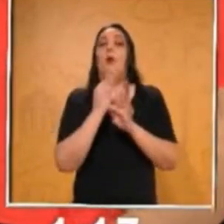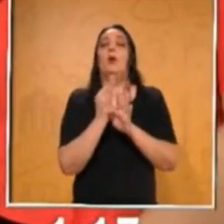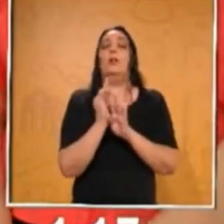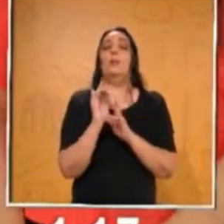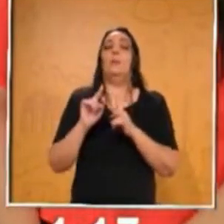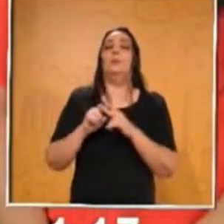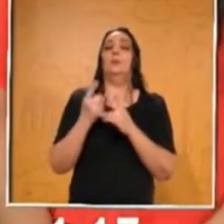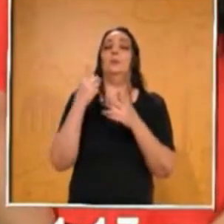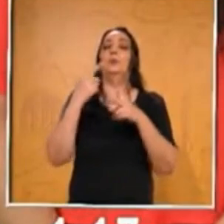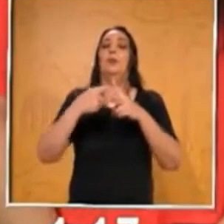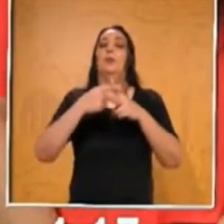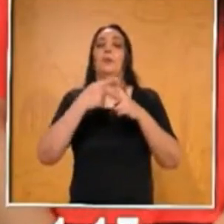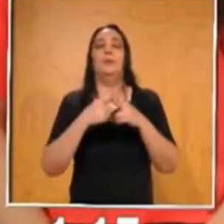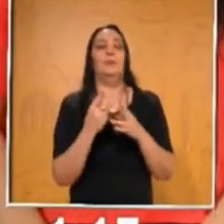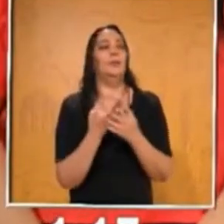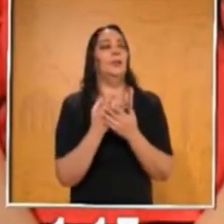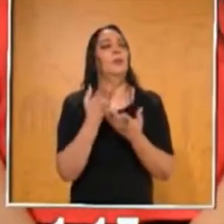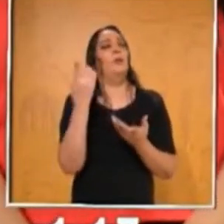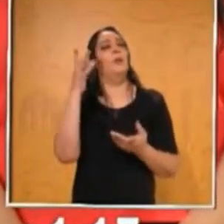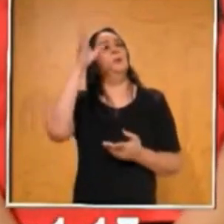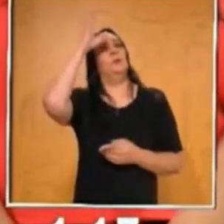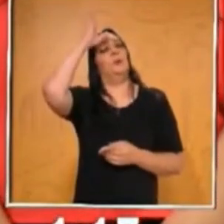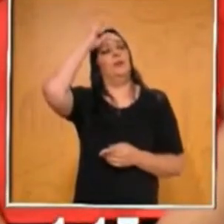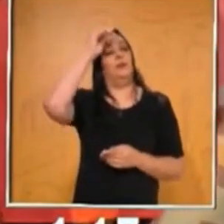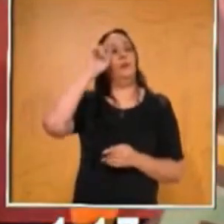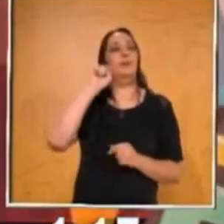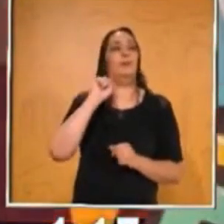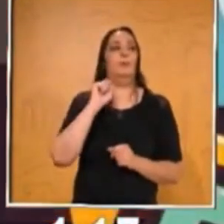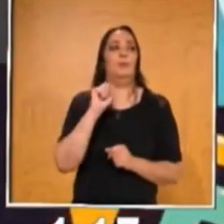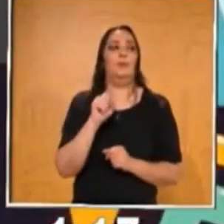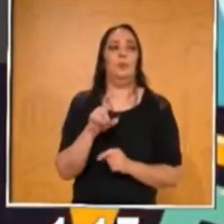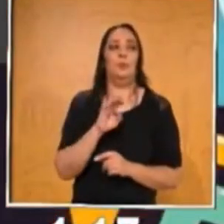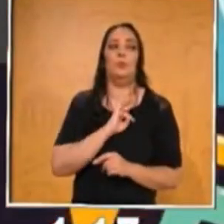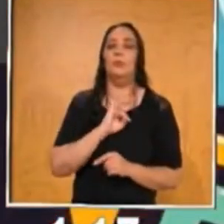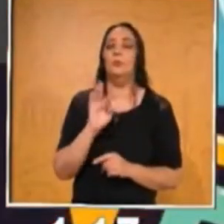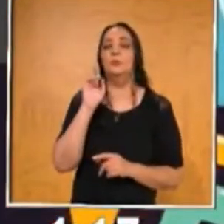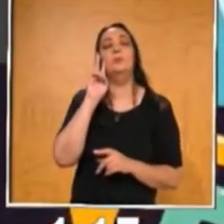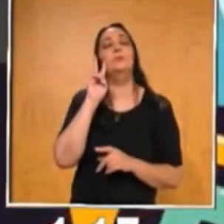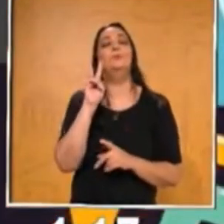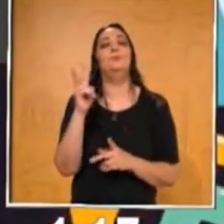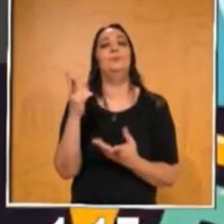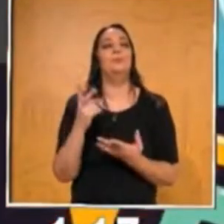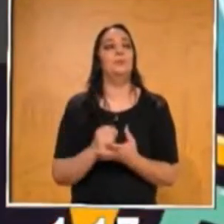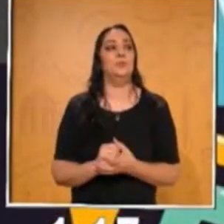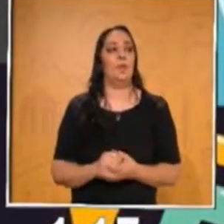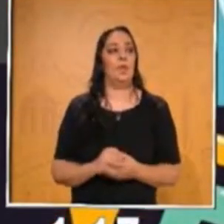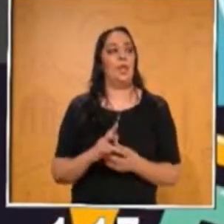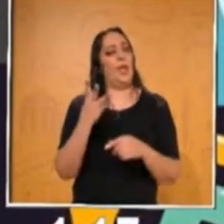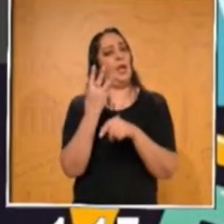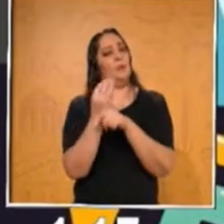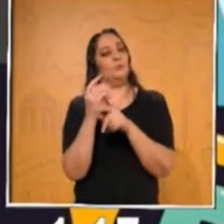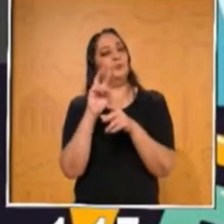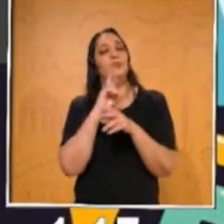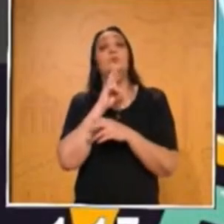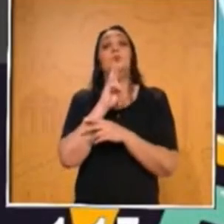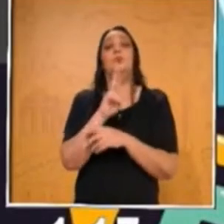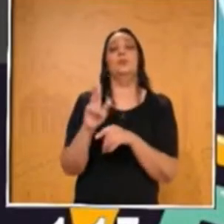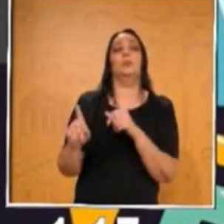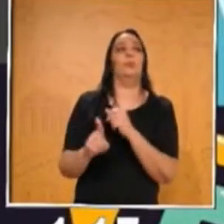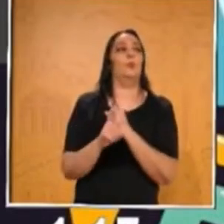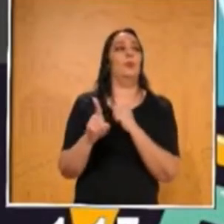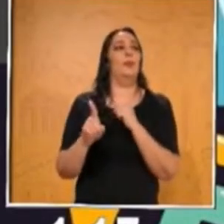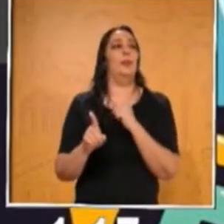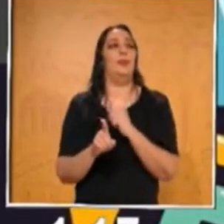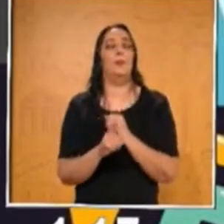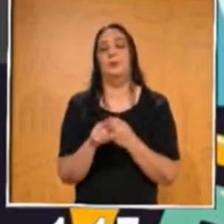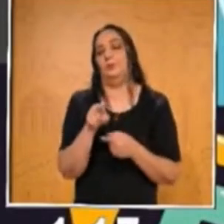matemáticas con el aprendizaje esperado. Si me lo pueden poner en pantalla, por favor. Es el siguiente. Resuelve problemas... Ay, es